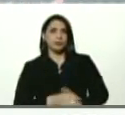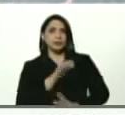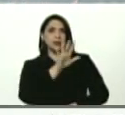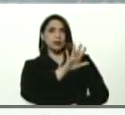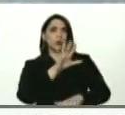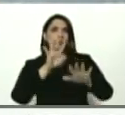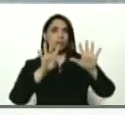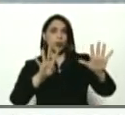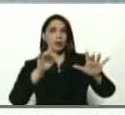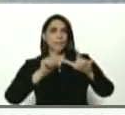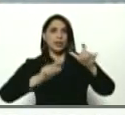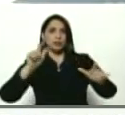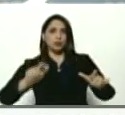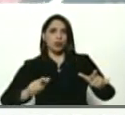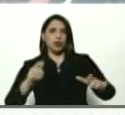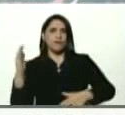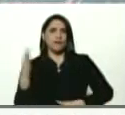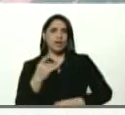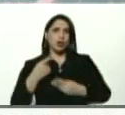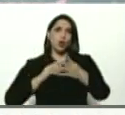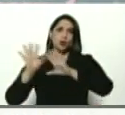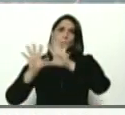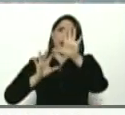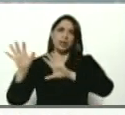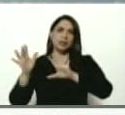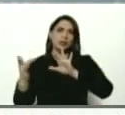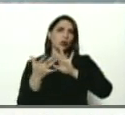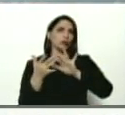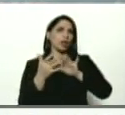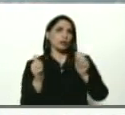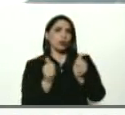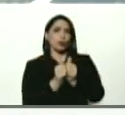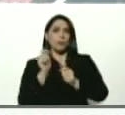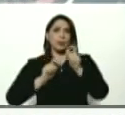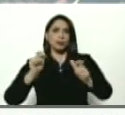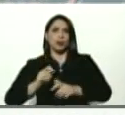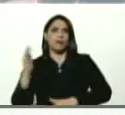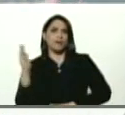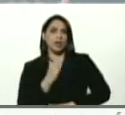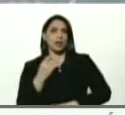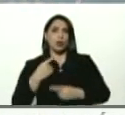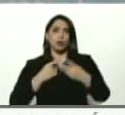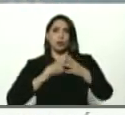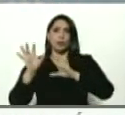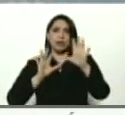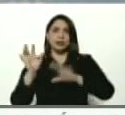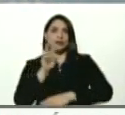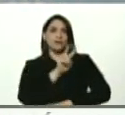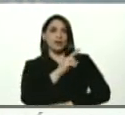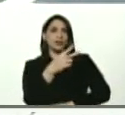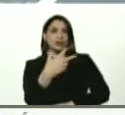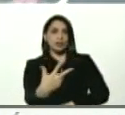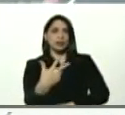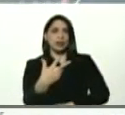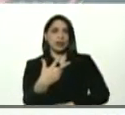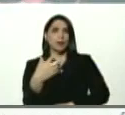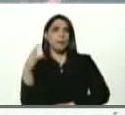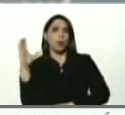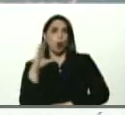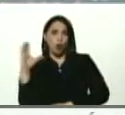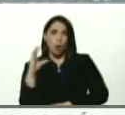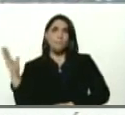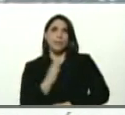casos importados y de contactos con importados. De ellos, 23 casos de Colombia.